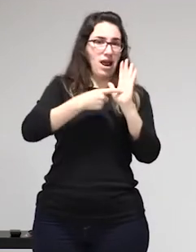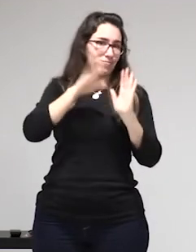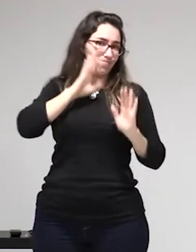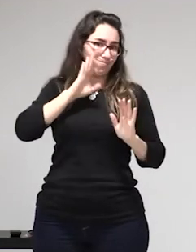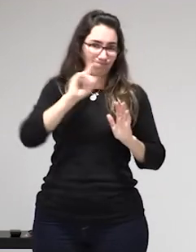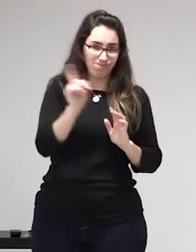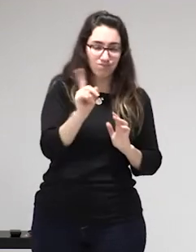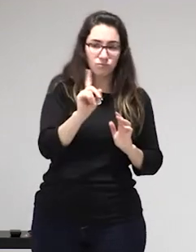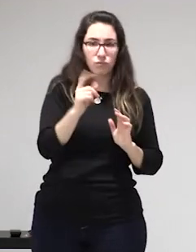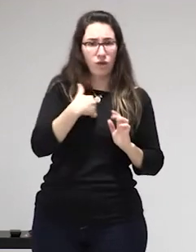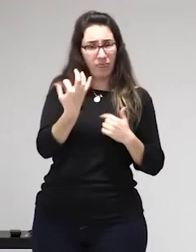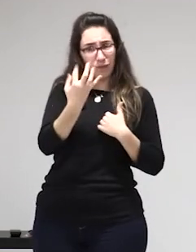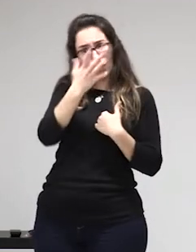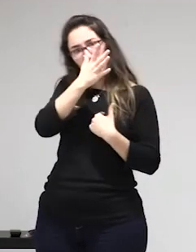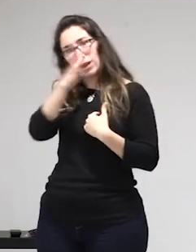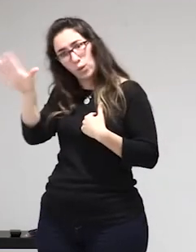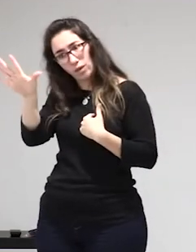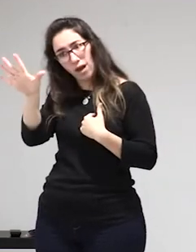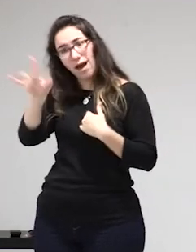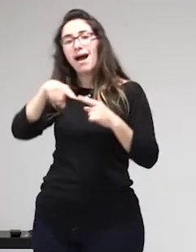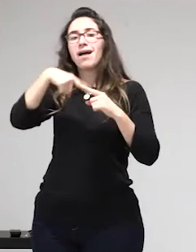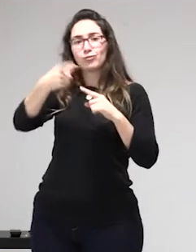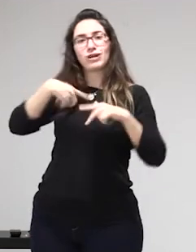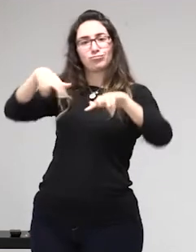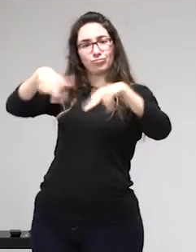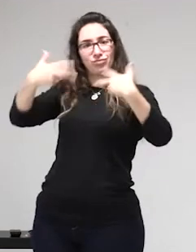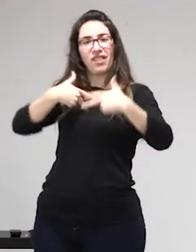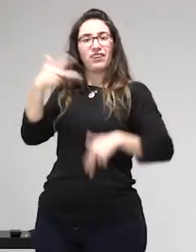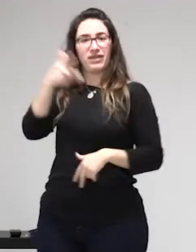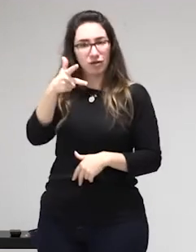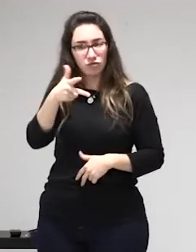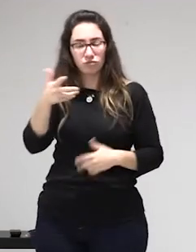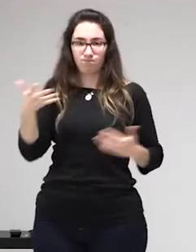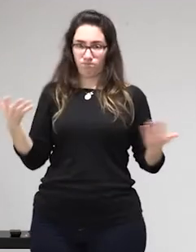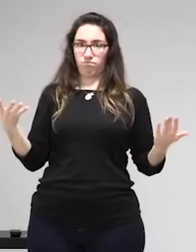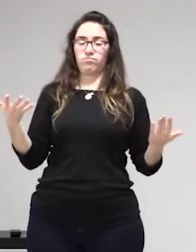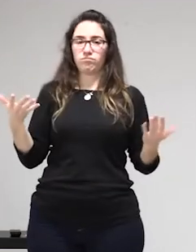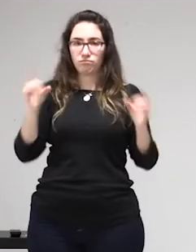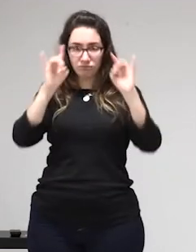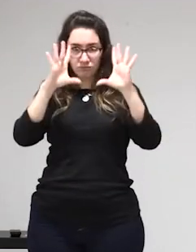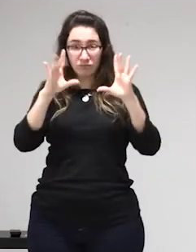que digan por donde está entrando la migración al país de acuerdo